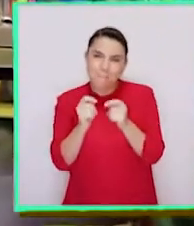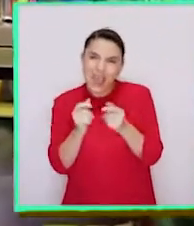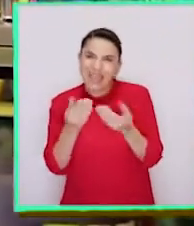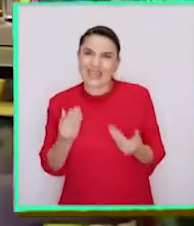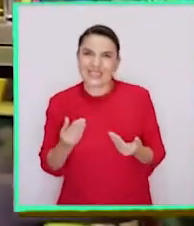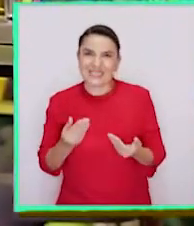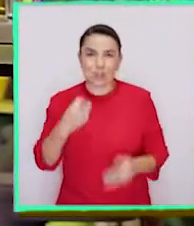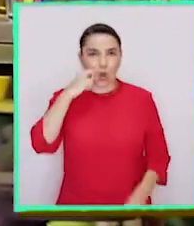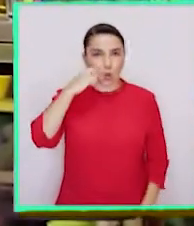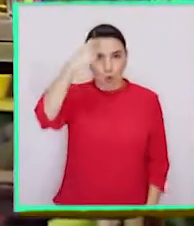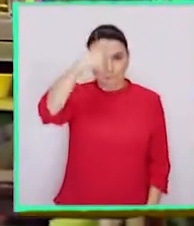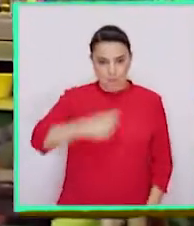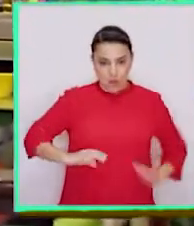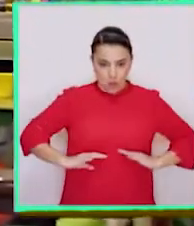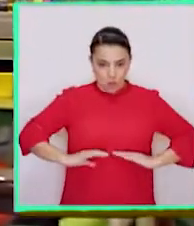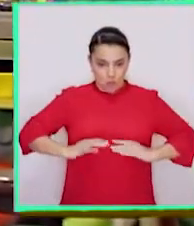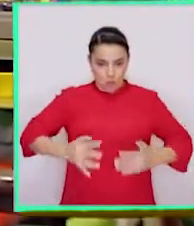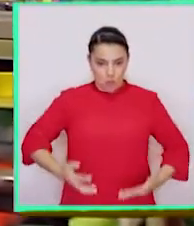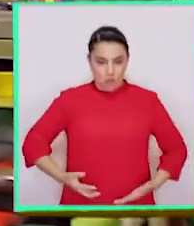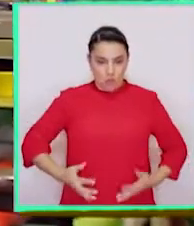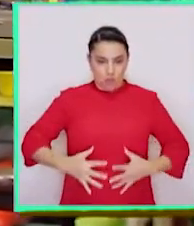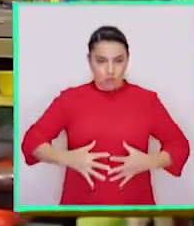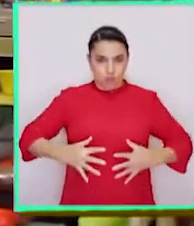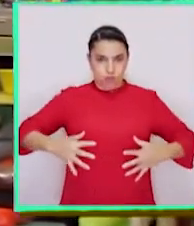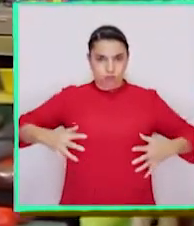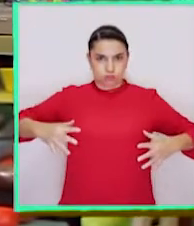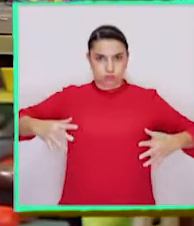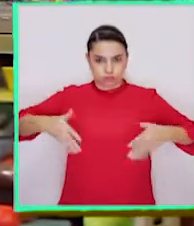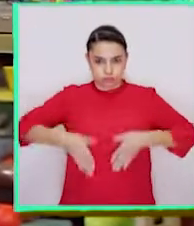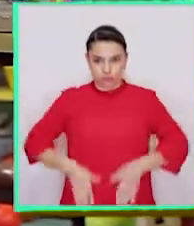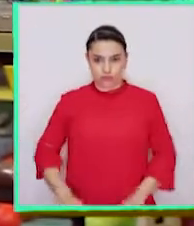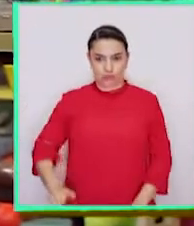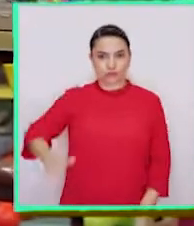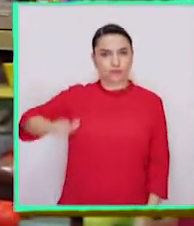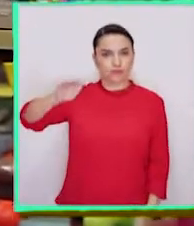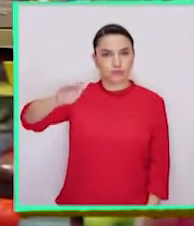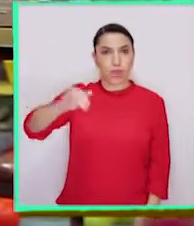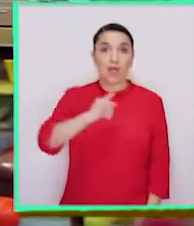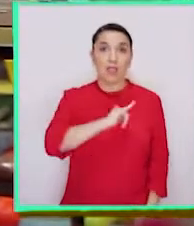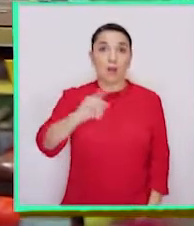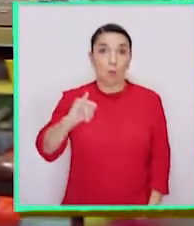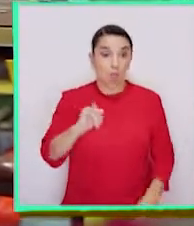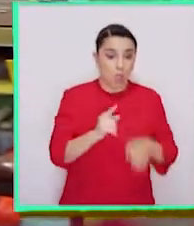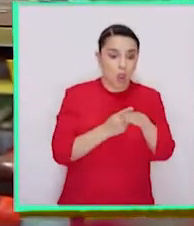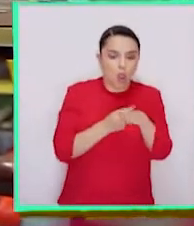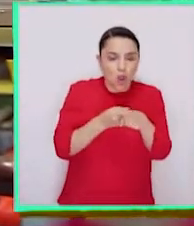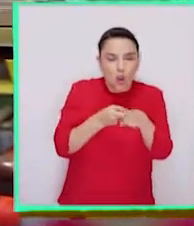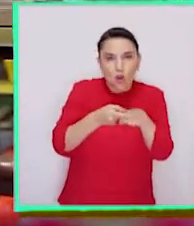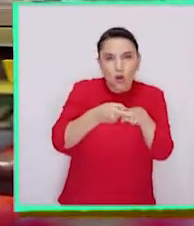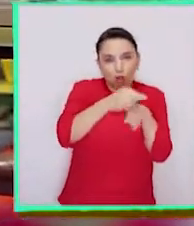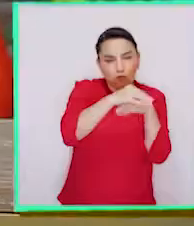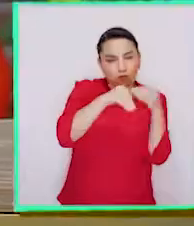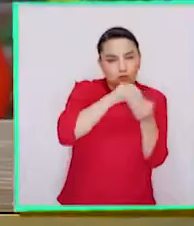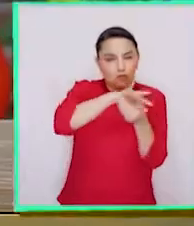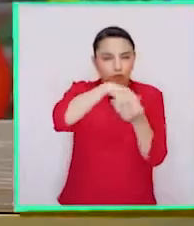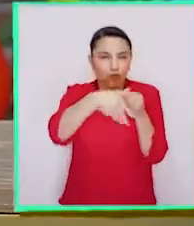con el crecimiento del ser humano desde la guata de la mamá y con la oruga hasta que se transforma en mariposa?